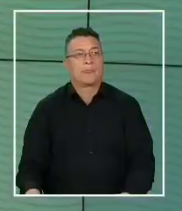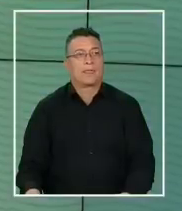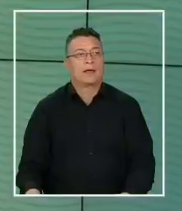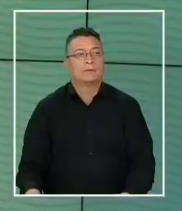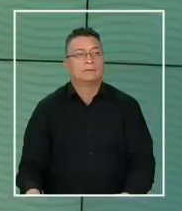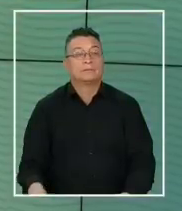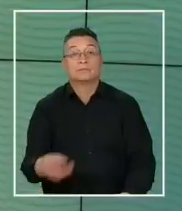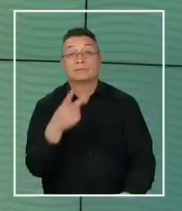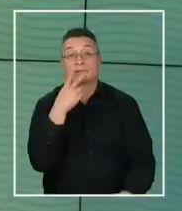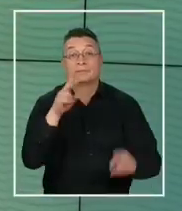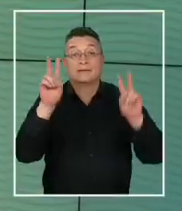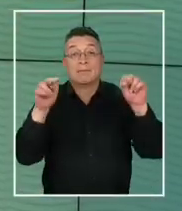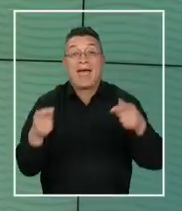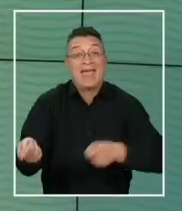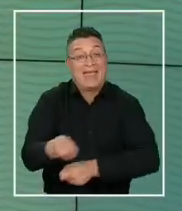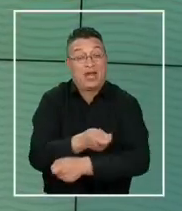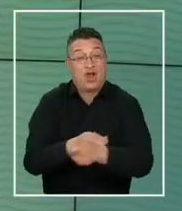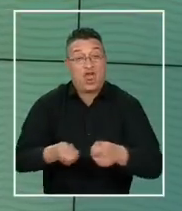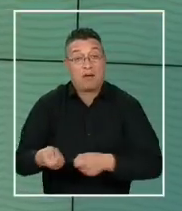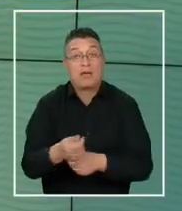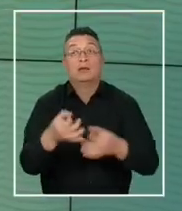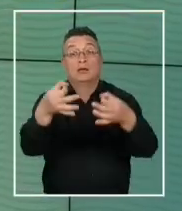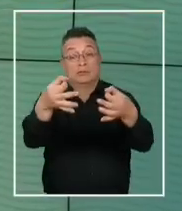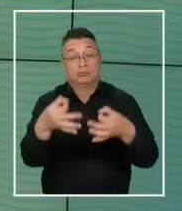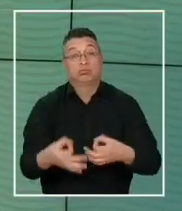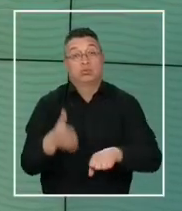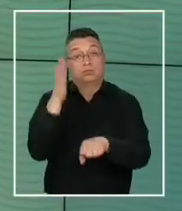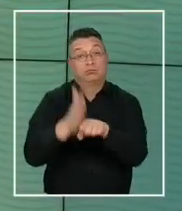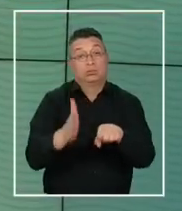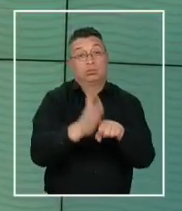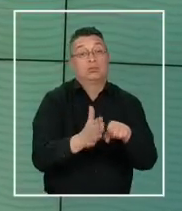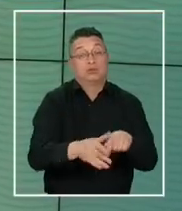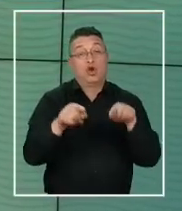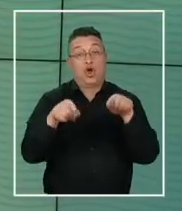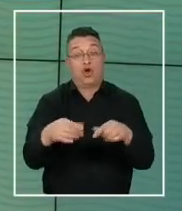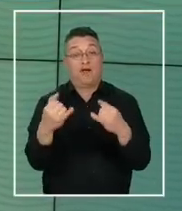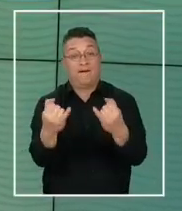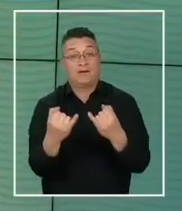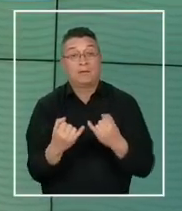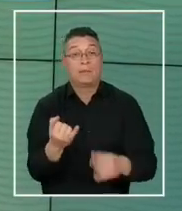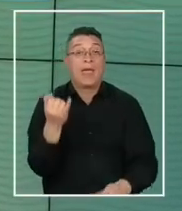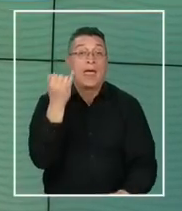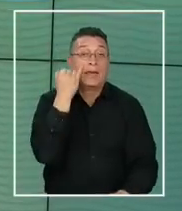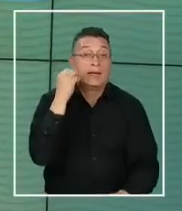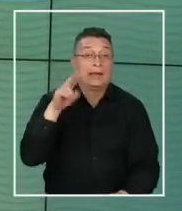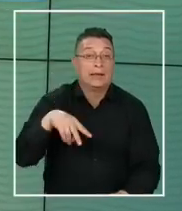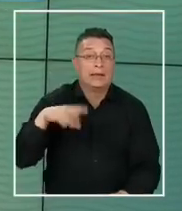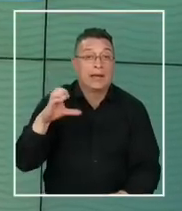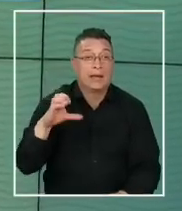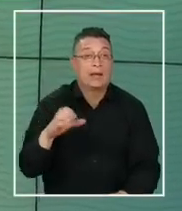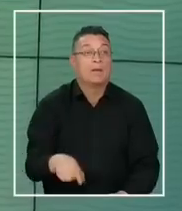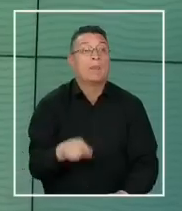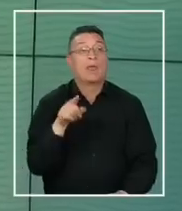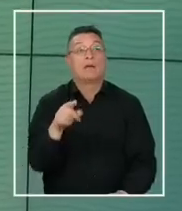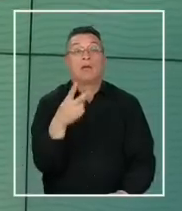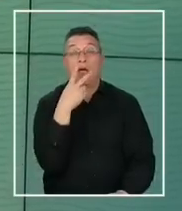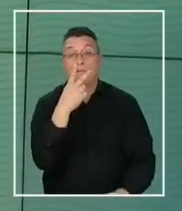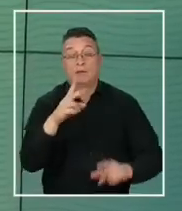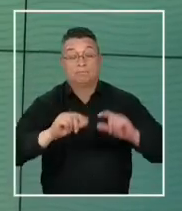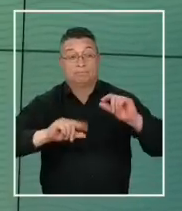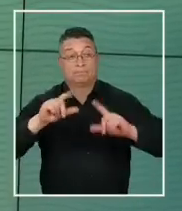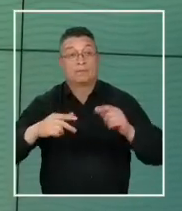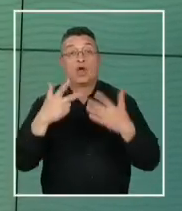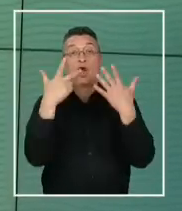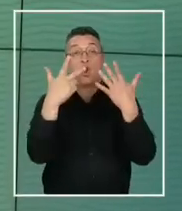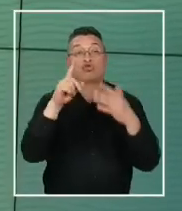Vamos a hablar de economía en 24 horas central. Cifras del desempleo que entregó hoy día tempranito el Instituto Nacional de Estadísticas. Pasemos a revisar inmediatamente los números.